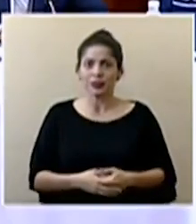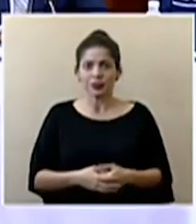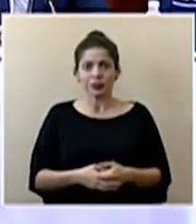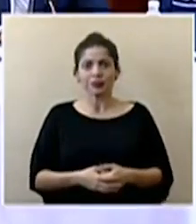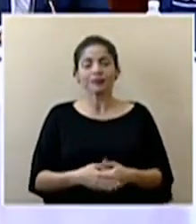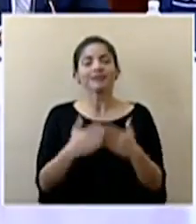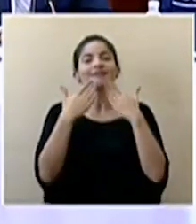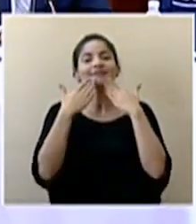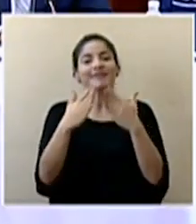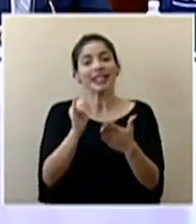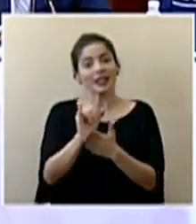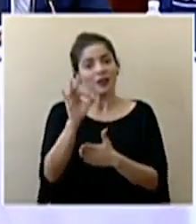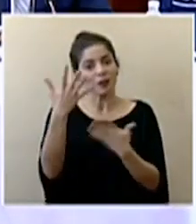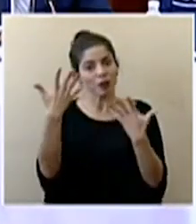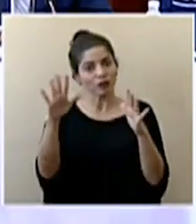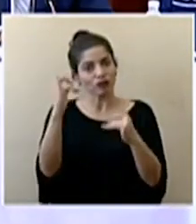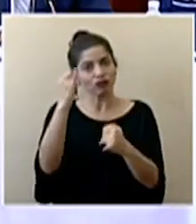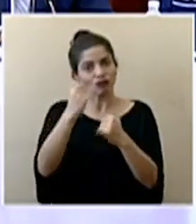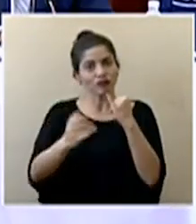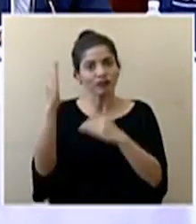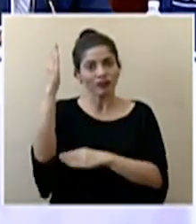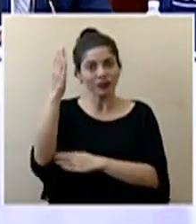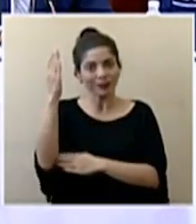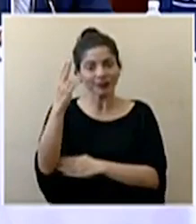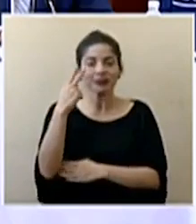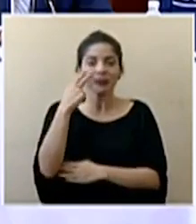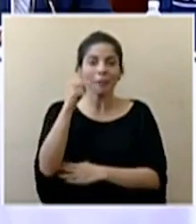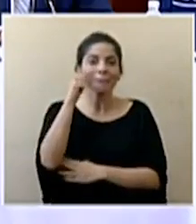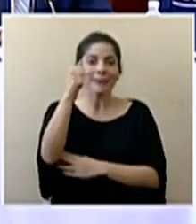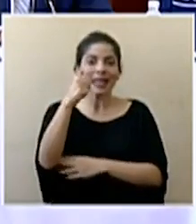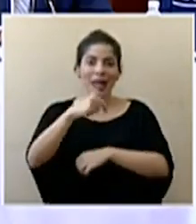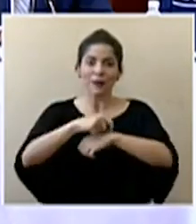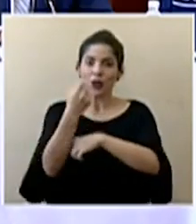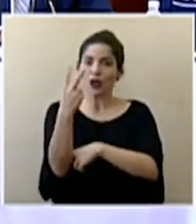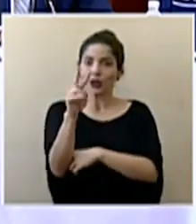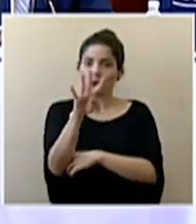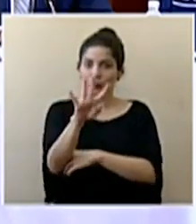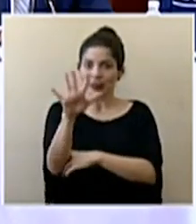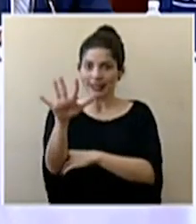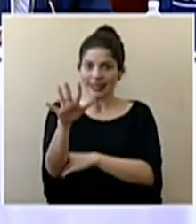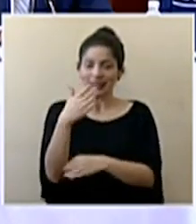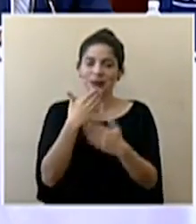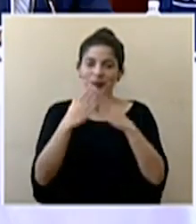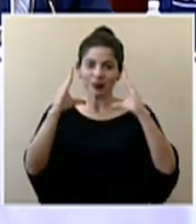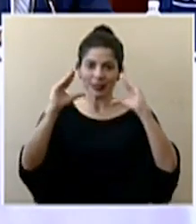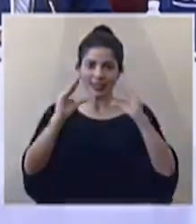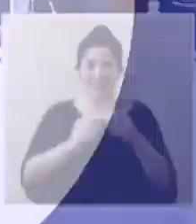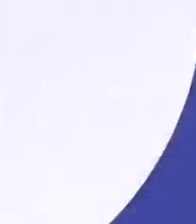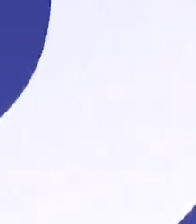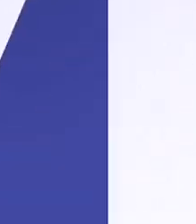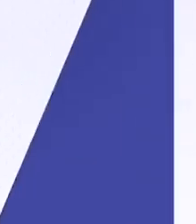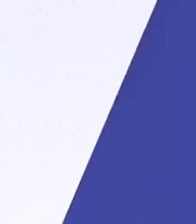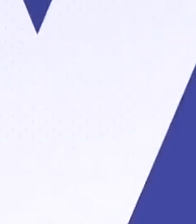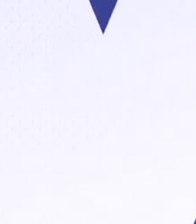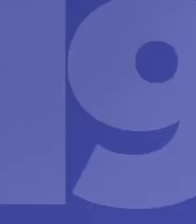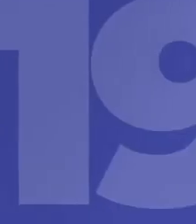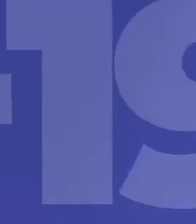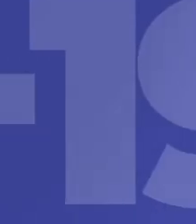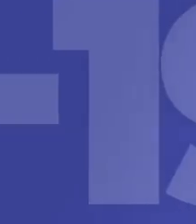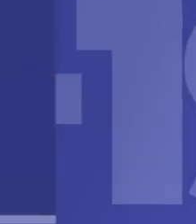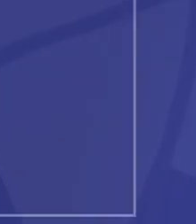muchas gracias de esta forma damos por concluida la conferencia nos vemos mañana a ser las 12 y 45 buenas tardes nos